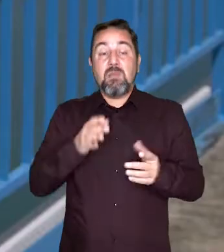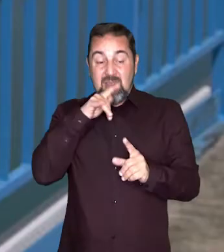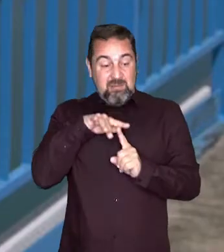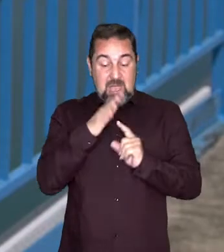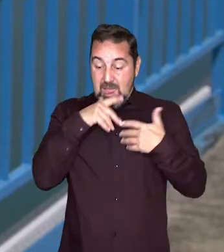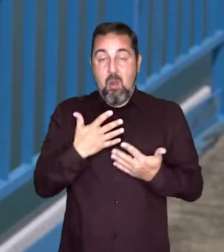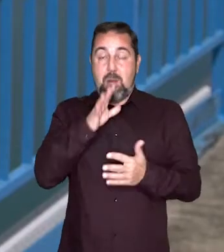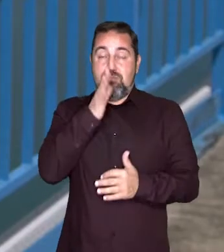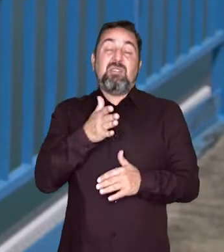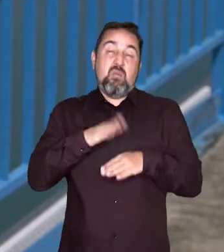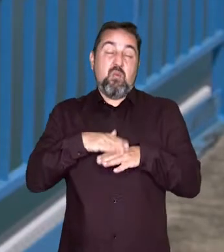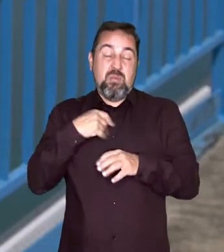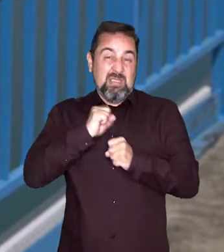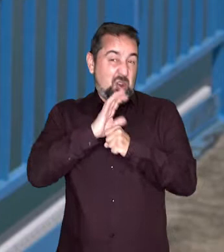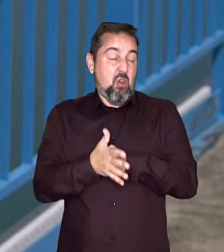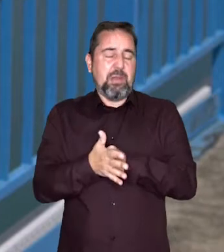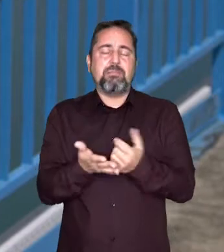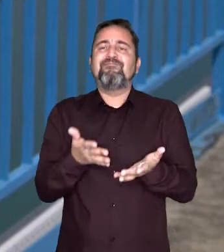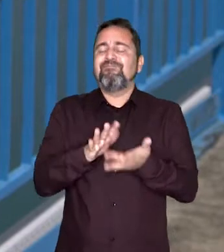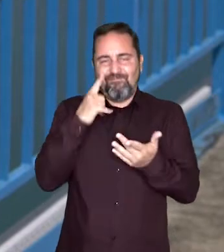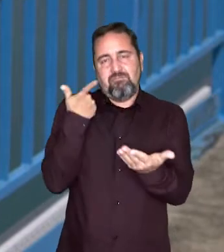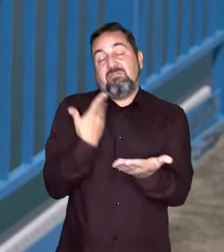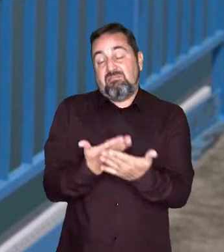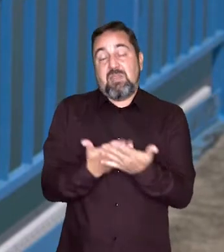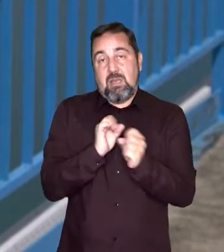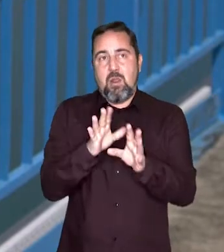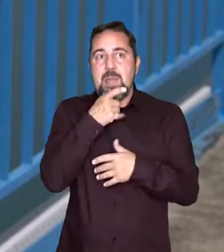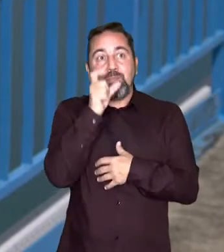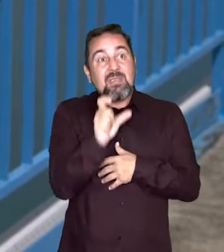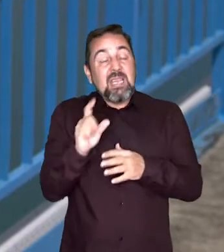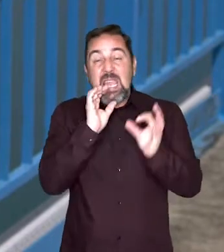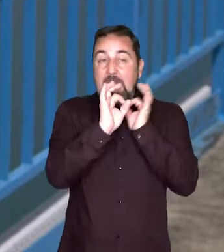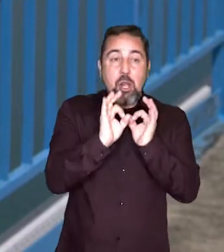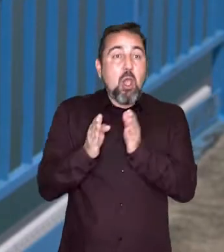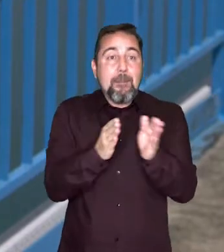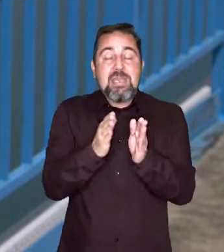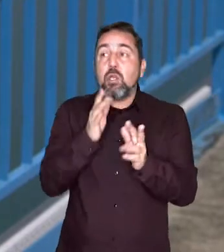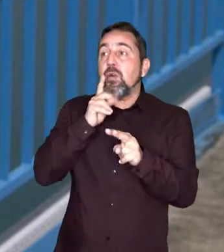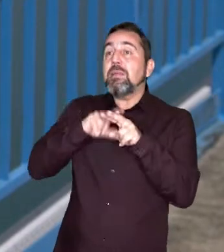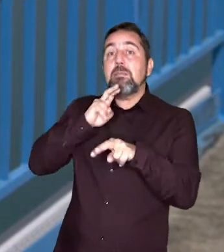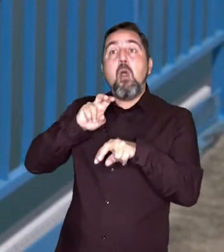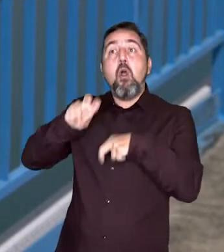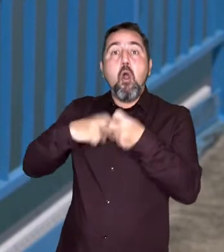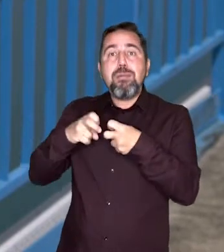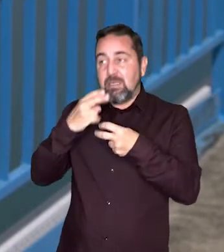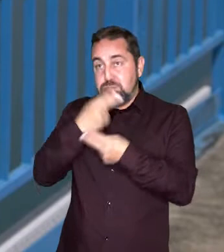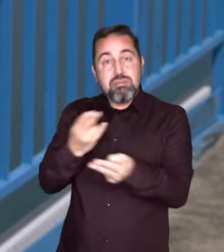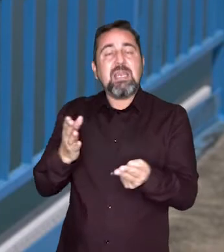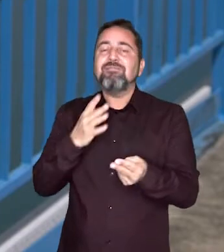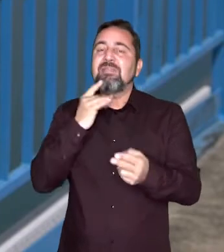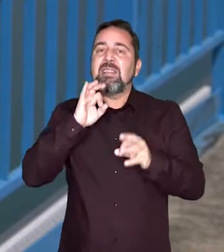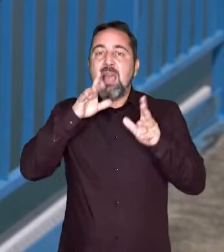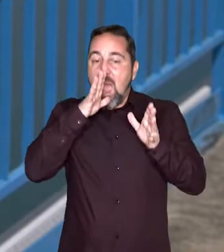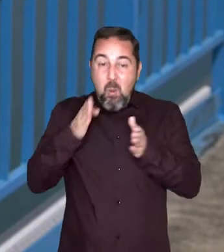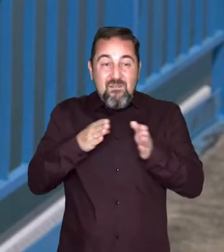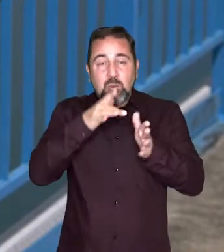La situación actual de pandemia ha puesto de manifiesto más y cabe la importancia de los ingenieros de caminos y los ingenieros de obras públicas en la explotación de